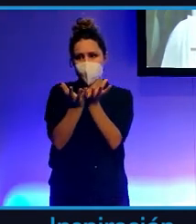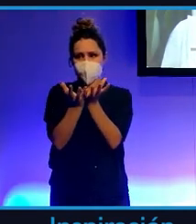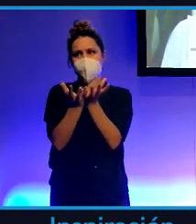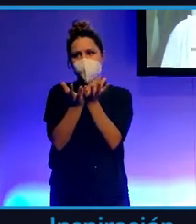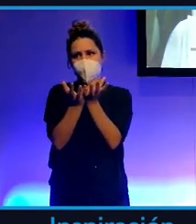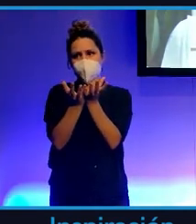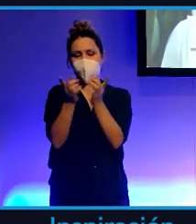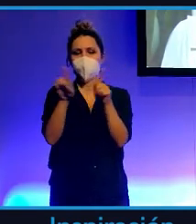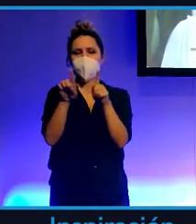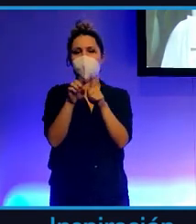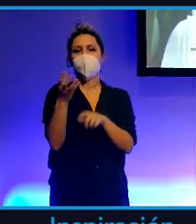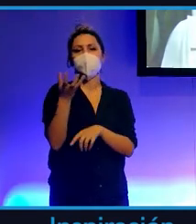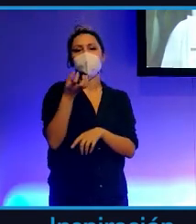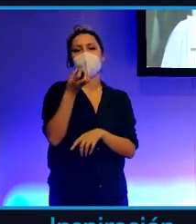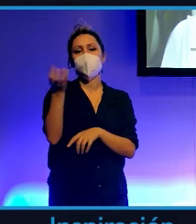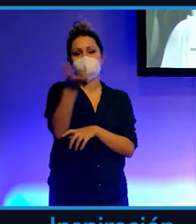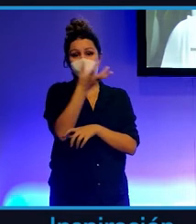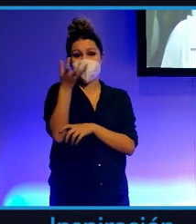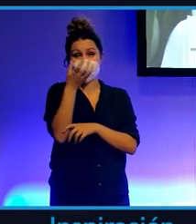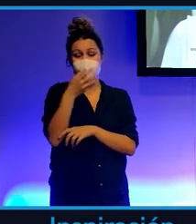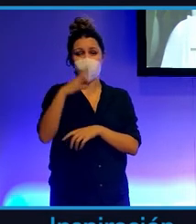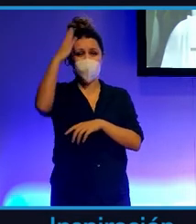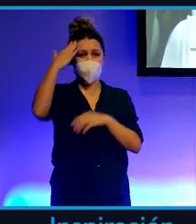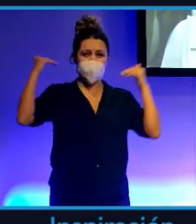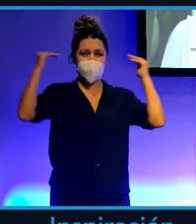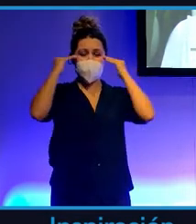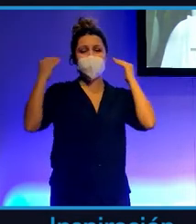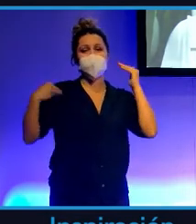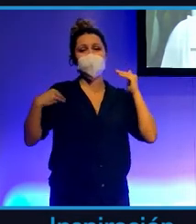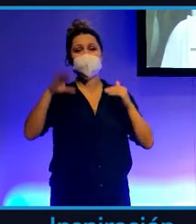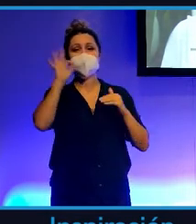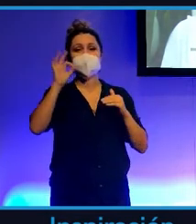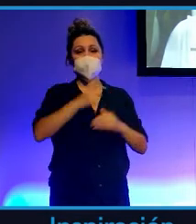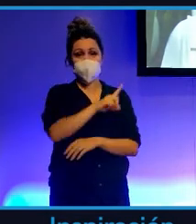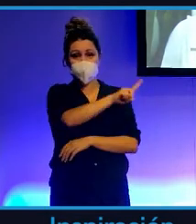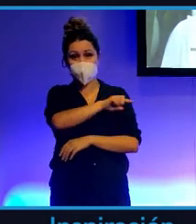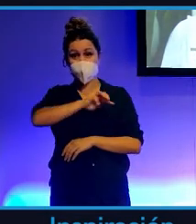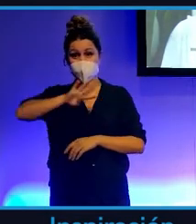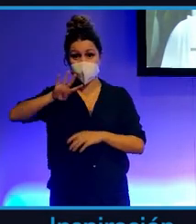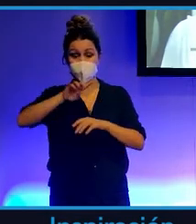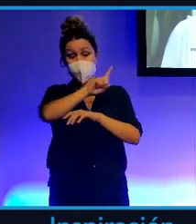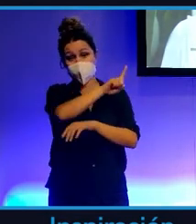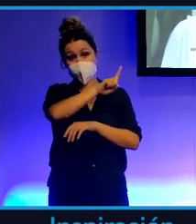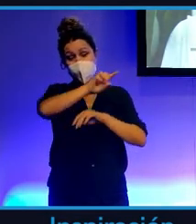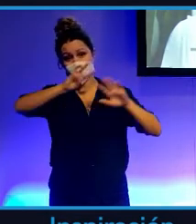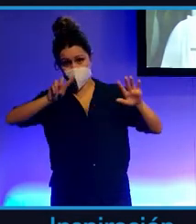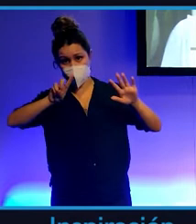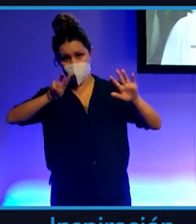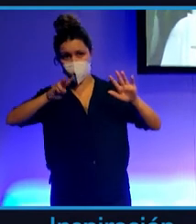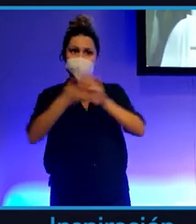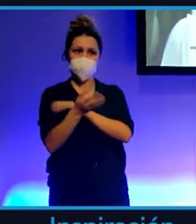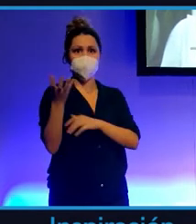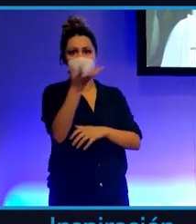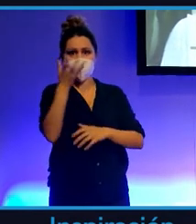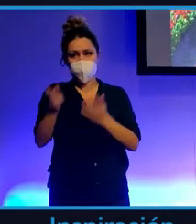que ocurrió con los tulipanes en Holanda en el siglo XVII, donde subieron un montón de precio y hubo una burbuja en la que luego cuando estalló la gente perdió